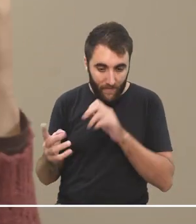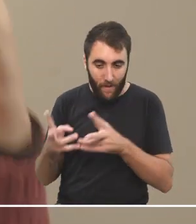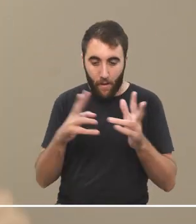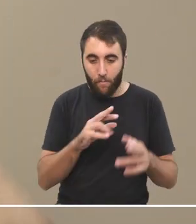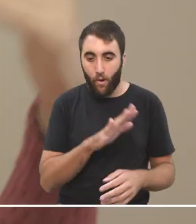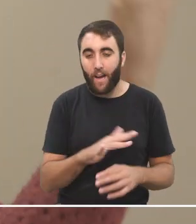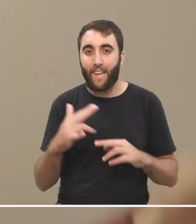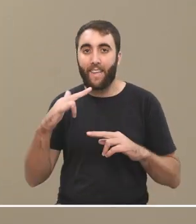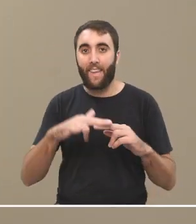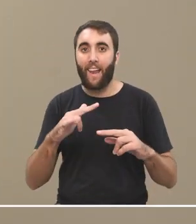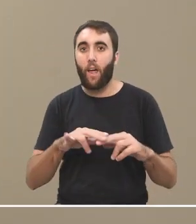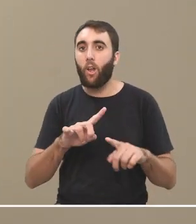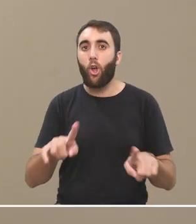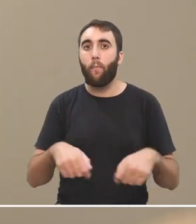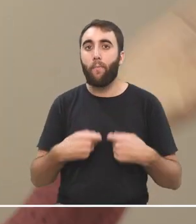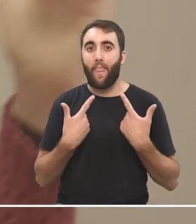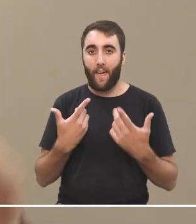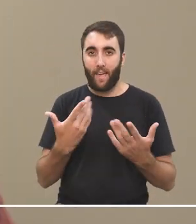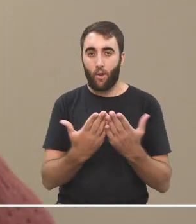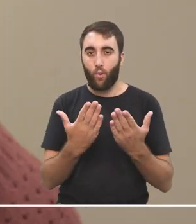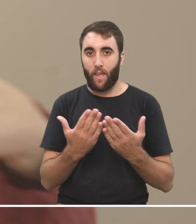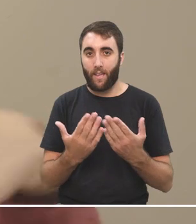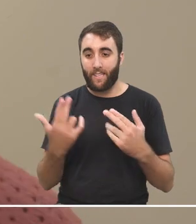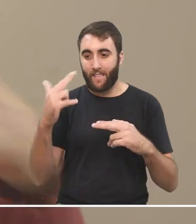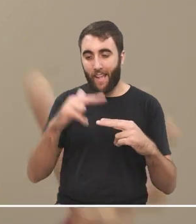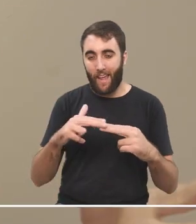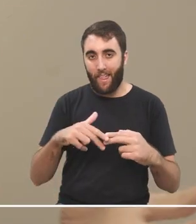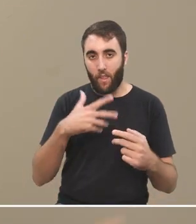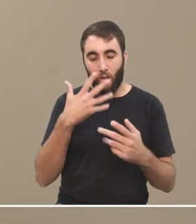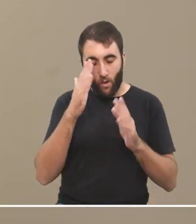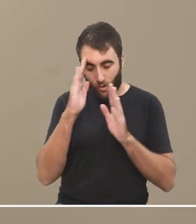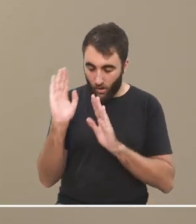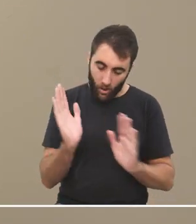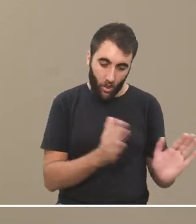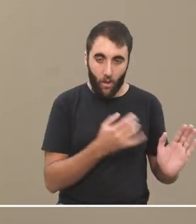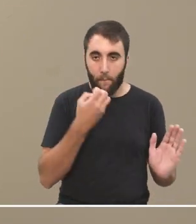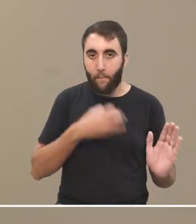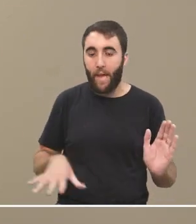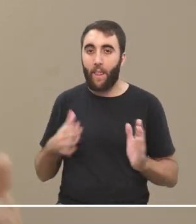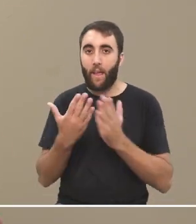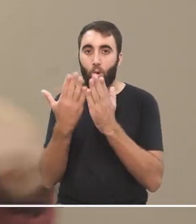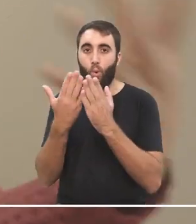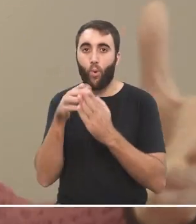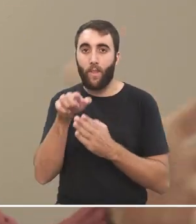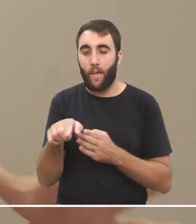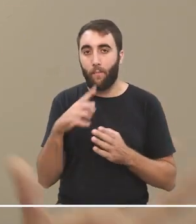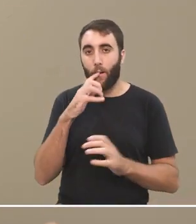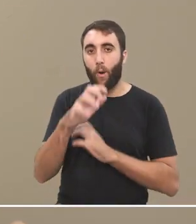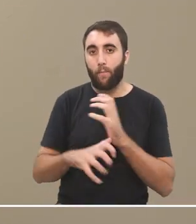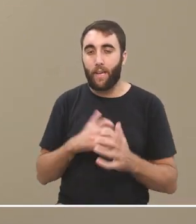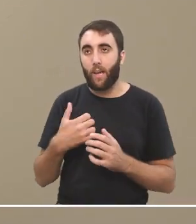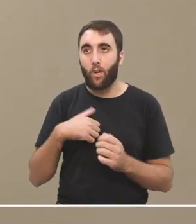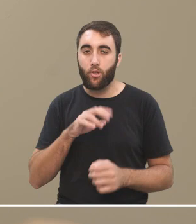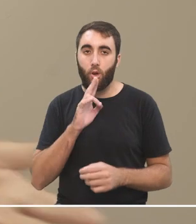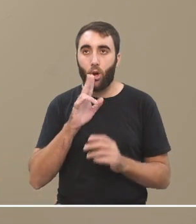internet no nos deja estudiar. O sea, internet nos perturba la situación de aprendizaje, nos complica, entonces no me prestan atención